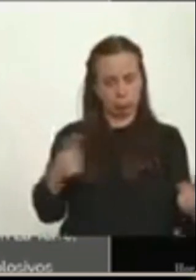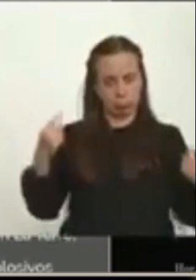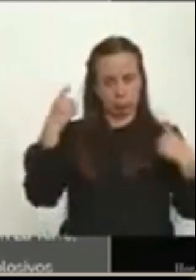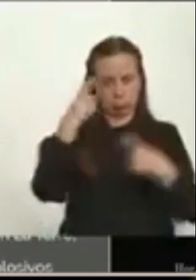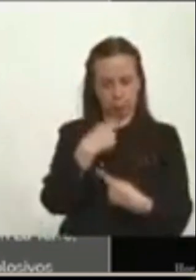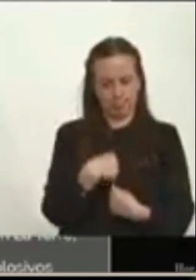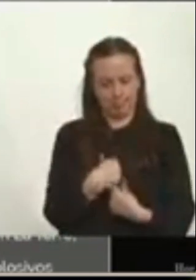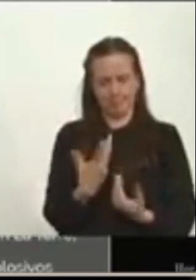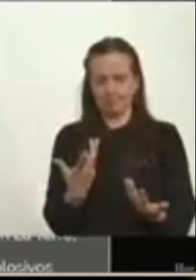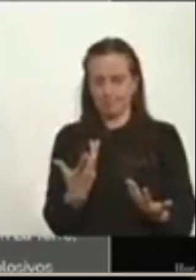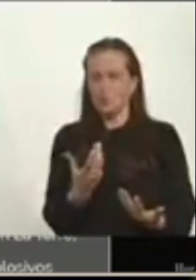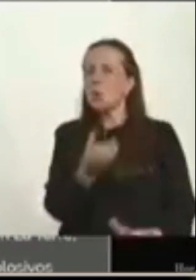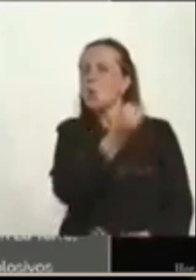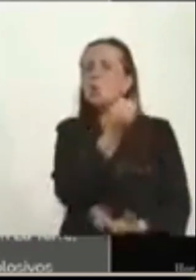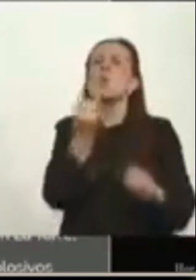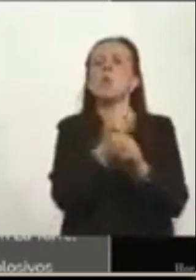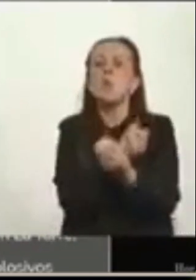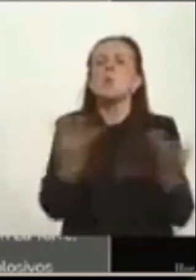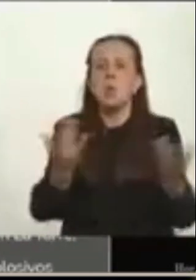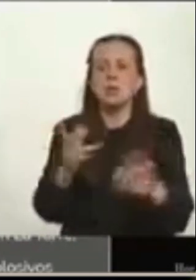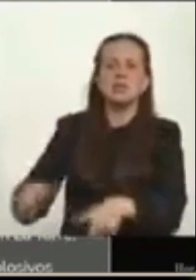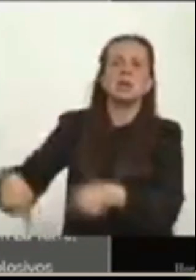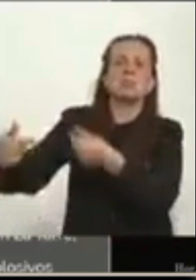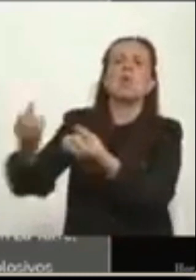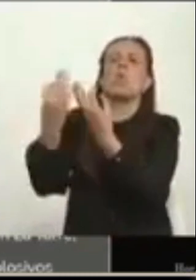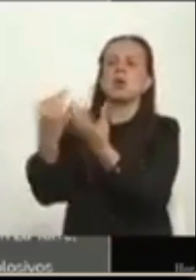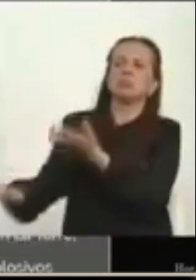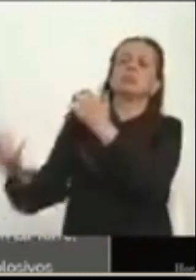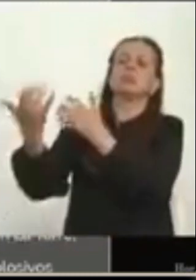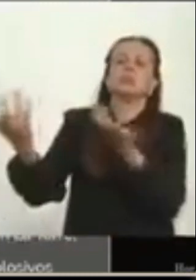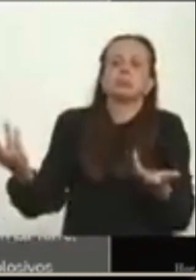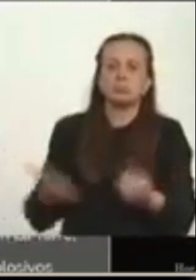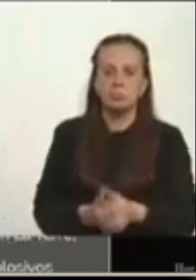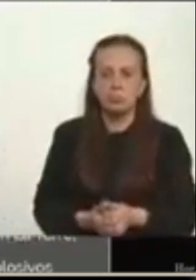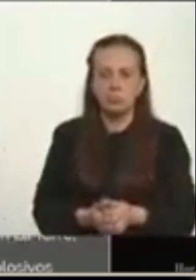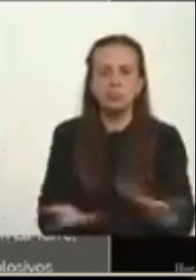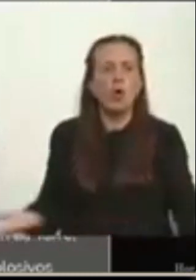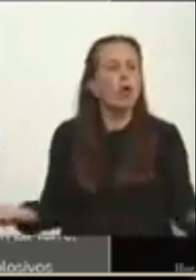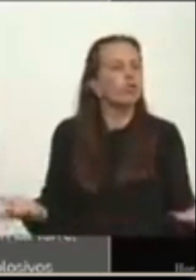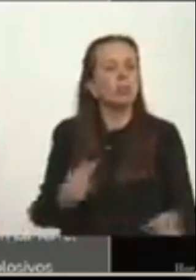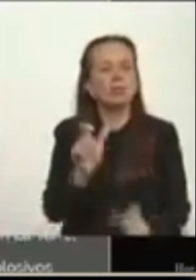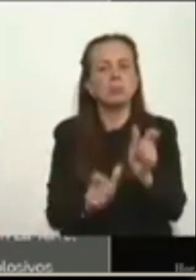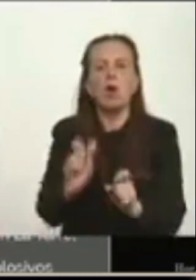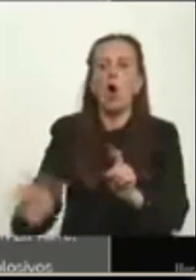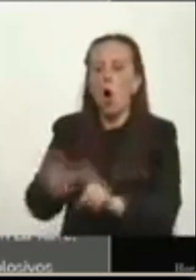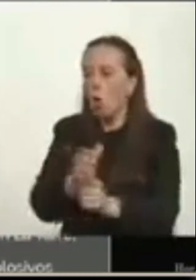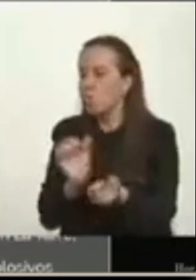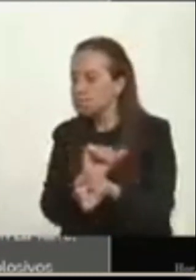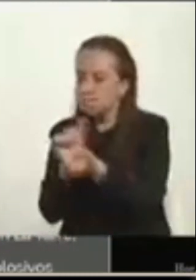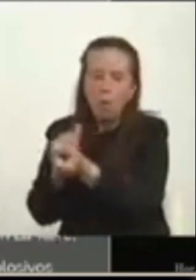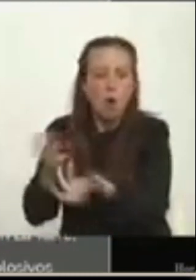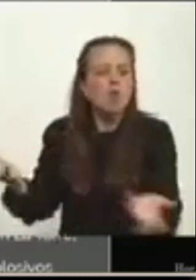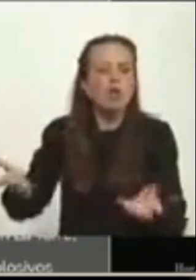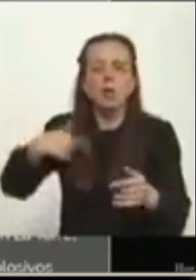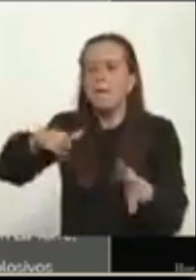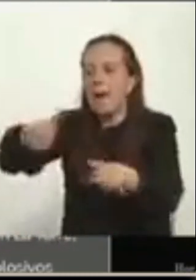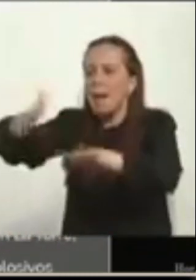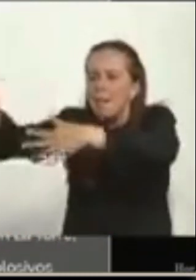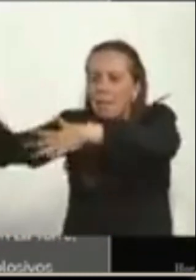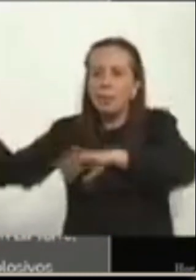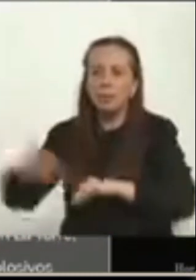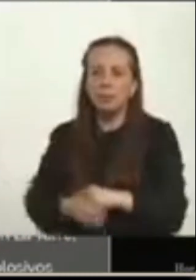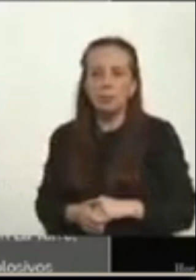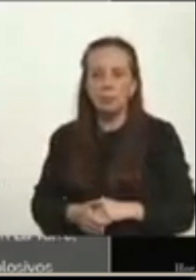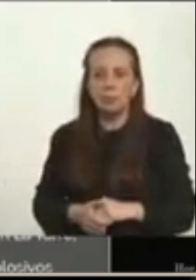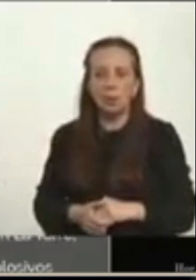¿cuántos eran los enemigos en ese combate? ¿Dónde están los otros capturados o las otras bajas? ¿O era el